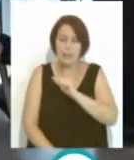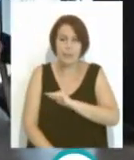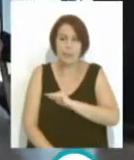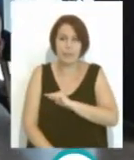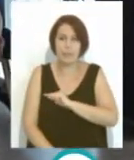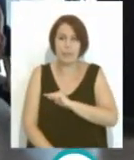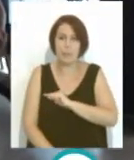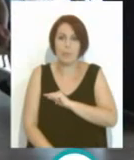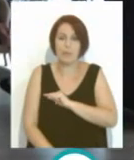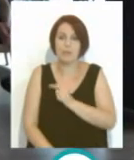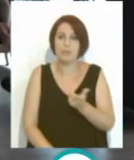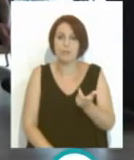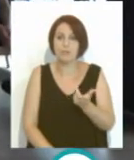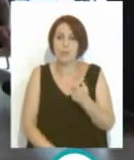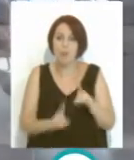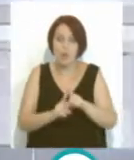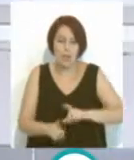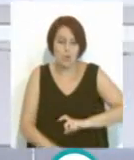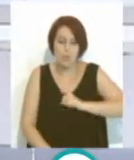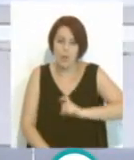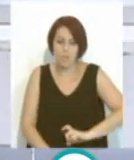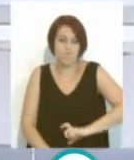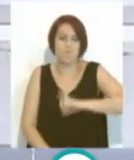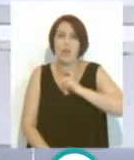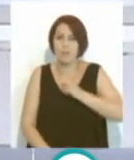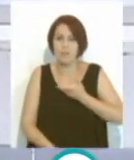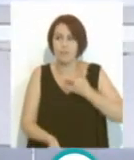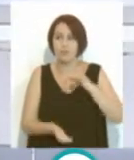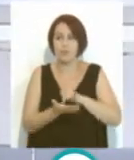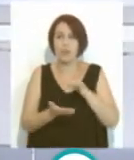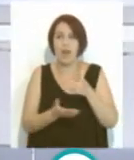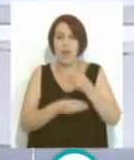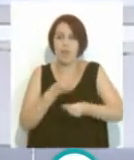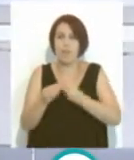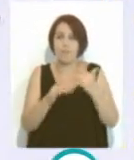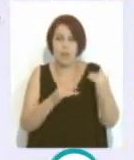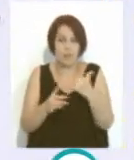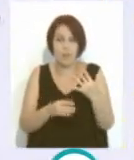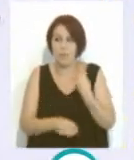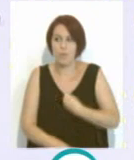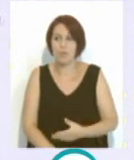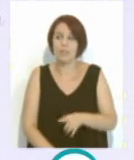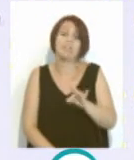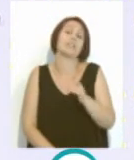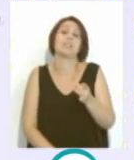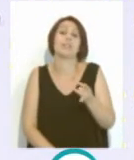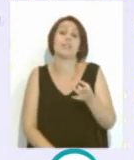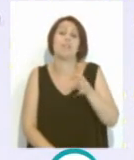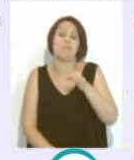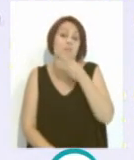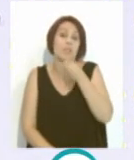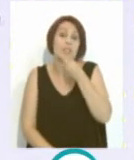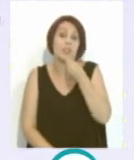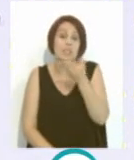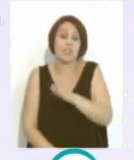una... la autoestima la tienen por las nubes, ¿no?, cuando hacen estos partidos. Sí, hombre, la verdad que es bonito